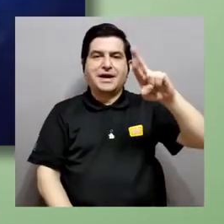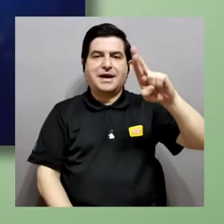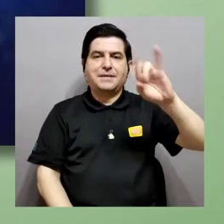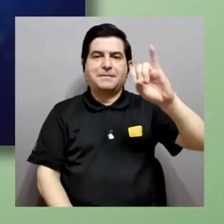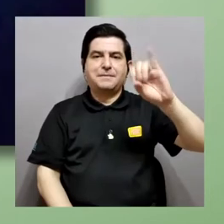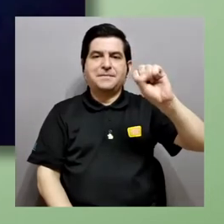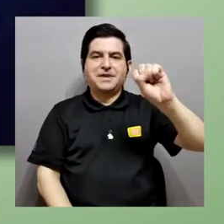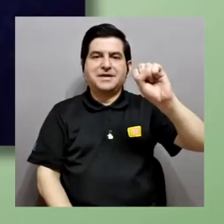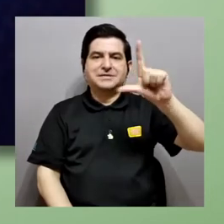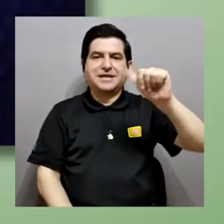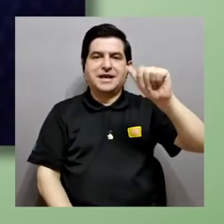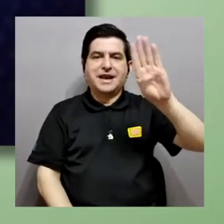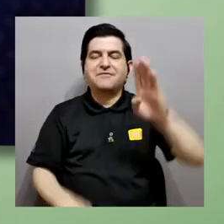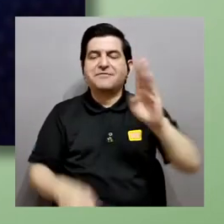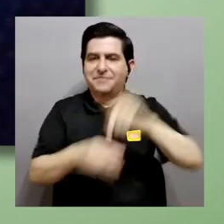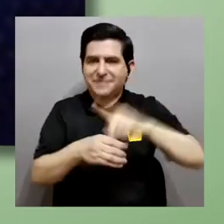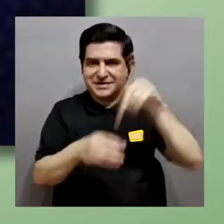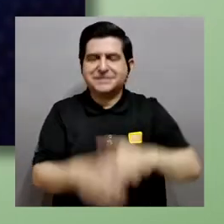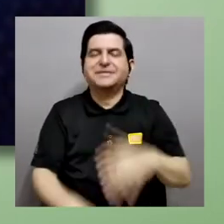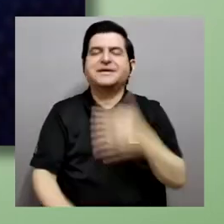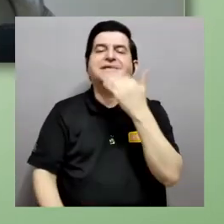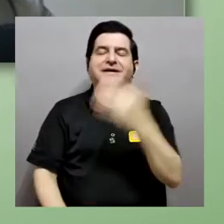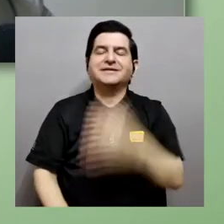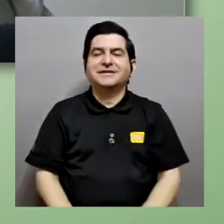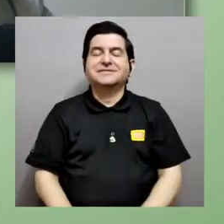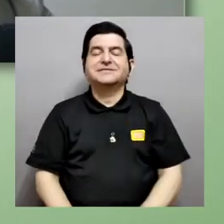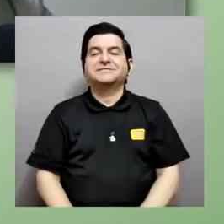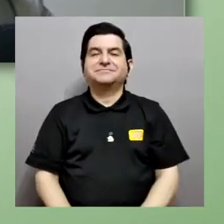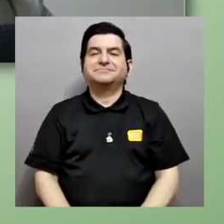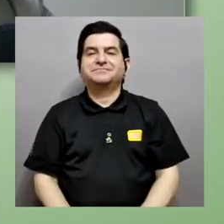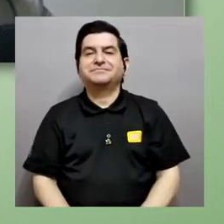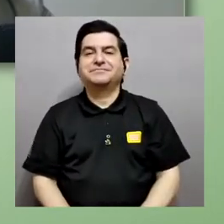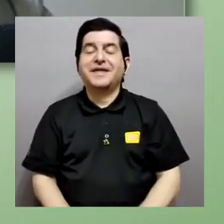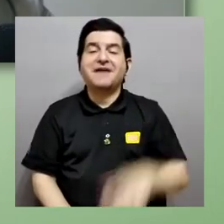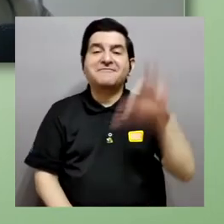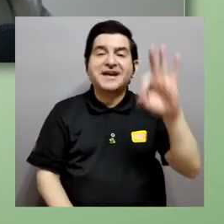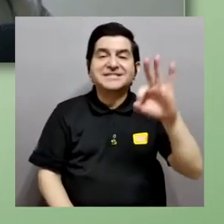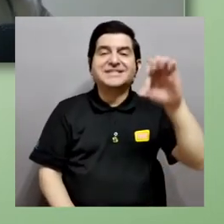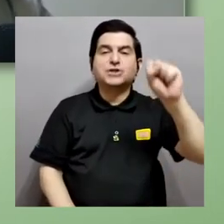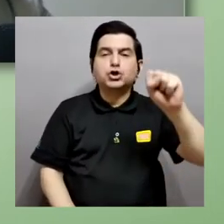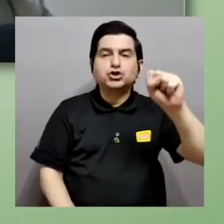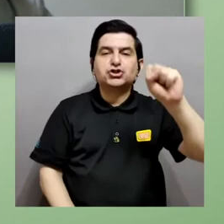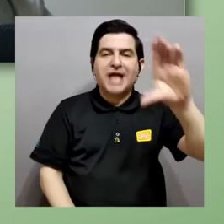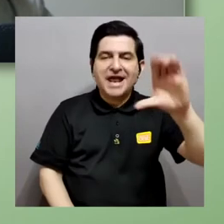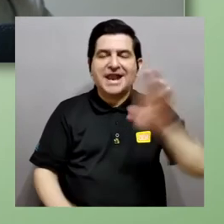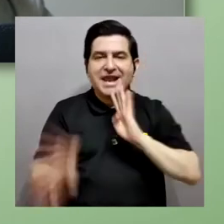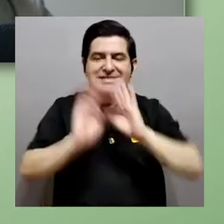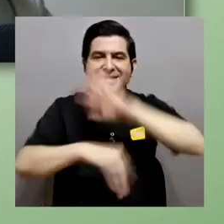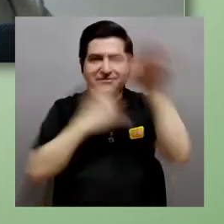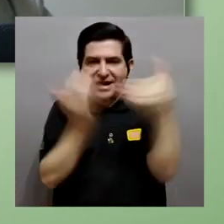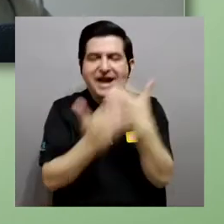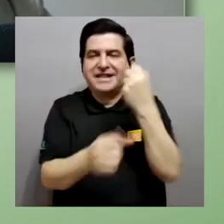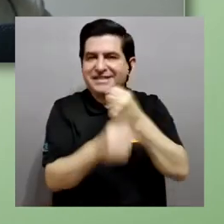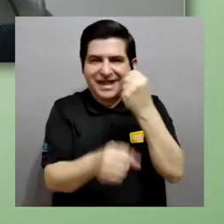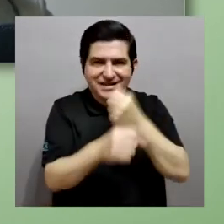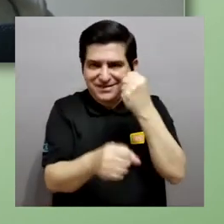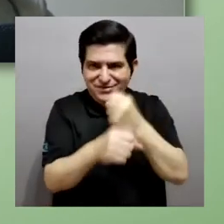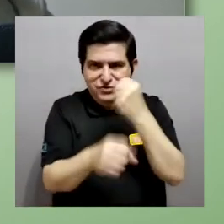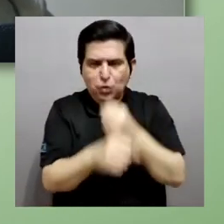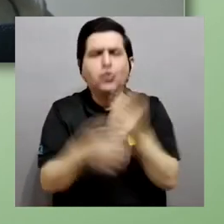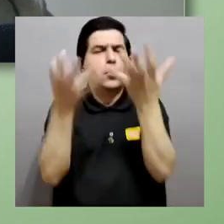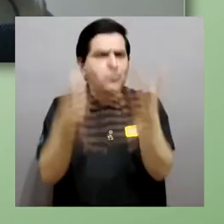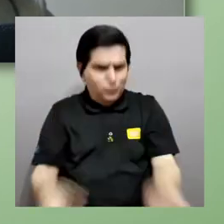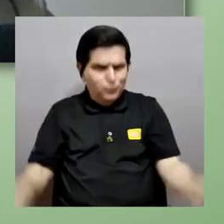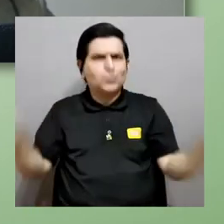gracias. Luis Cosiles Canales que nos hablaba, pues, de todo este trabajo muy importante que se está